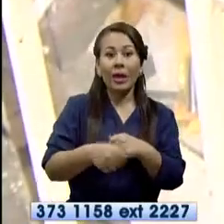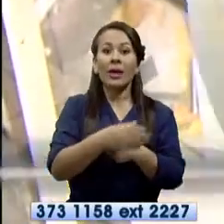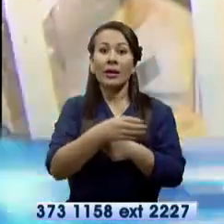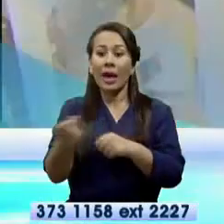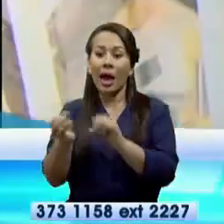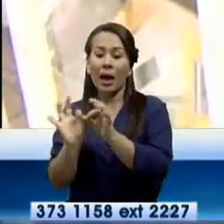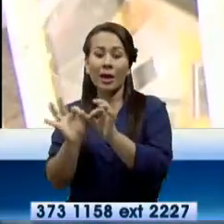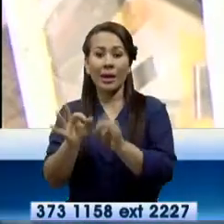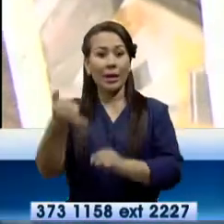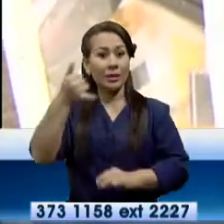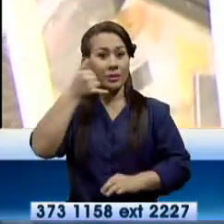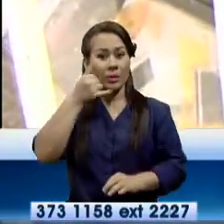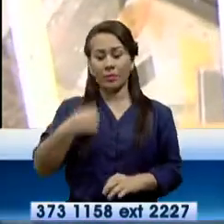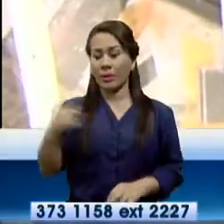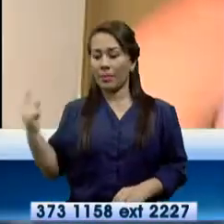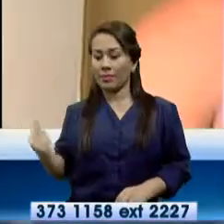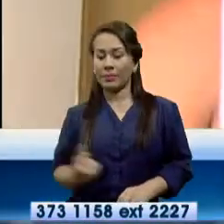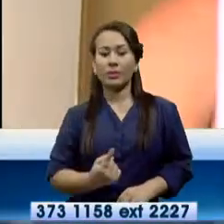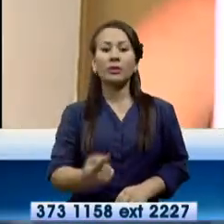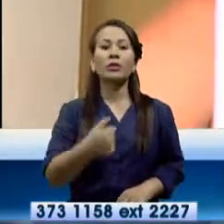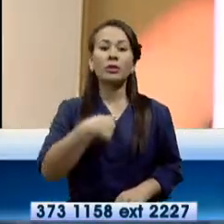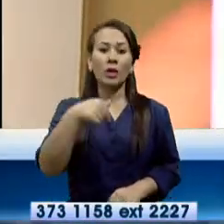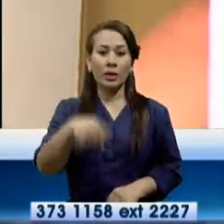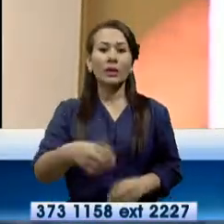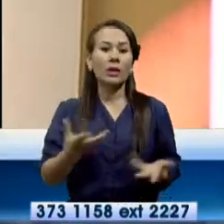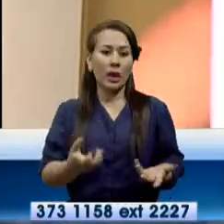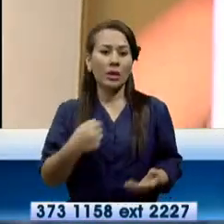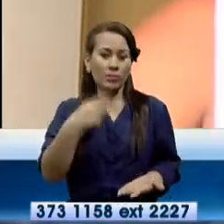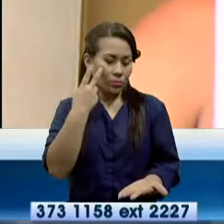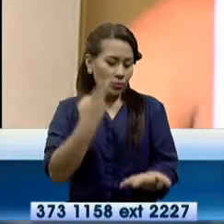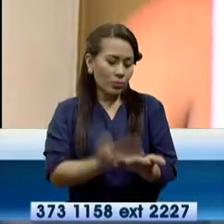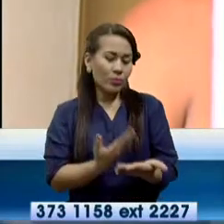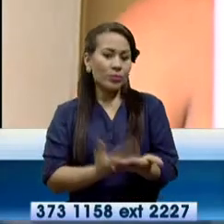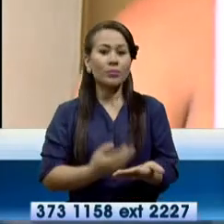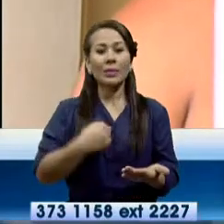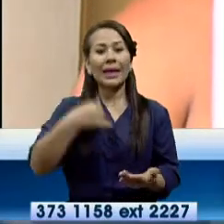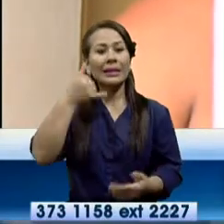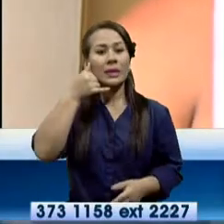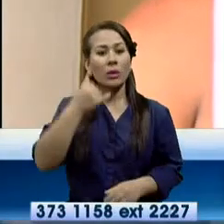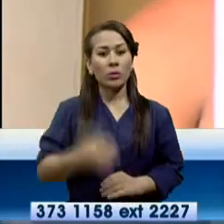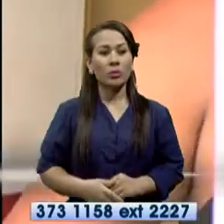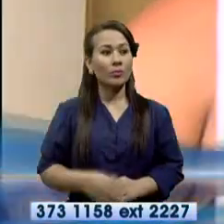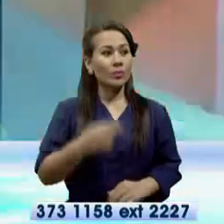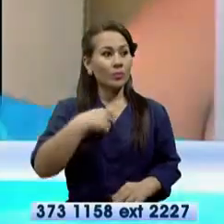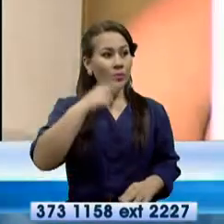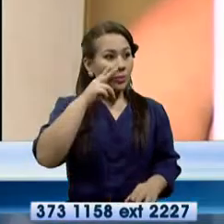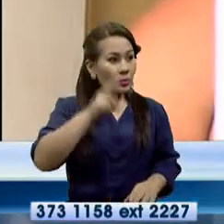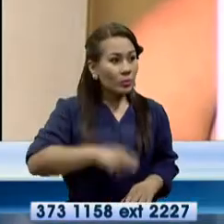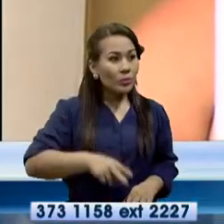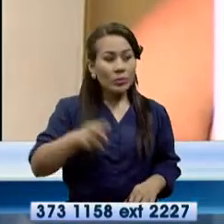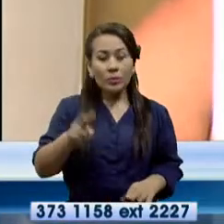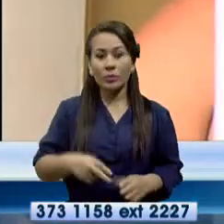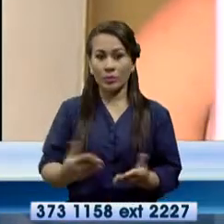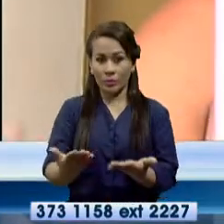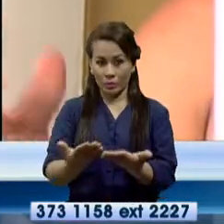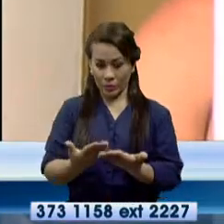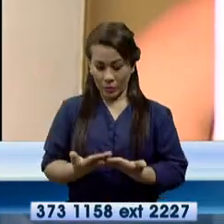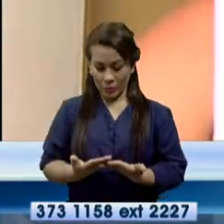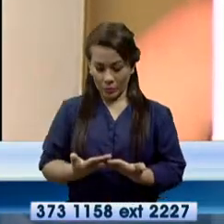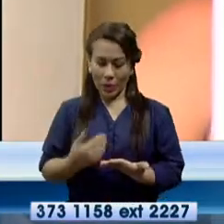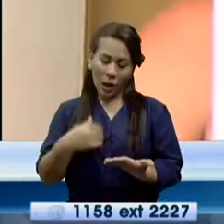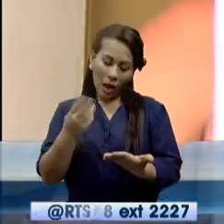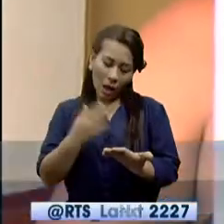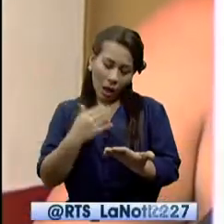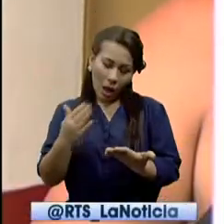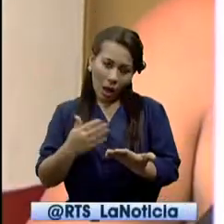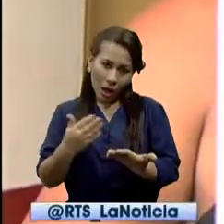Vino un chico que hizo pasar como cliente y le dijo que le enseñaran los teléfonos. Tenía unos teléfonos y ya, pues le sacó el arma y le